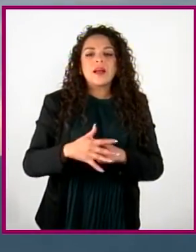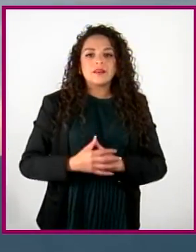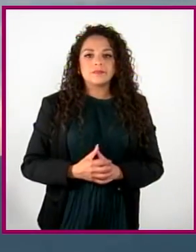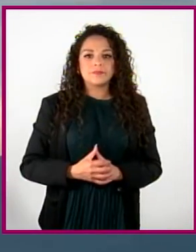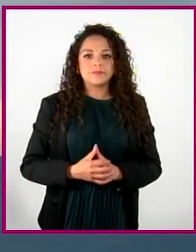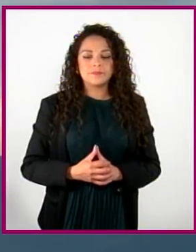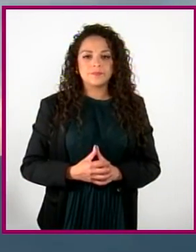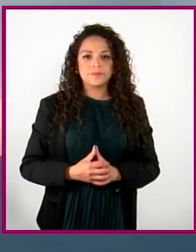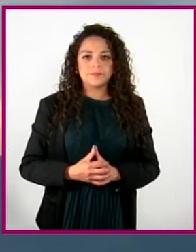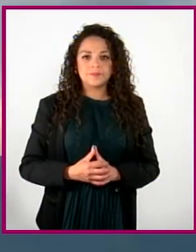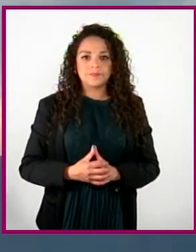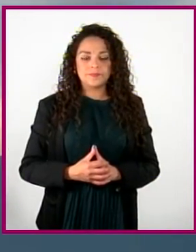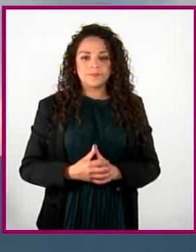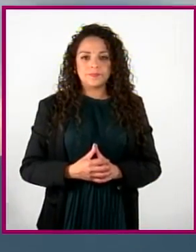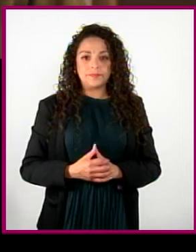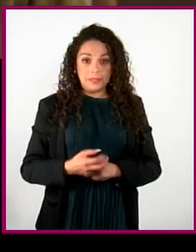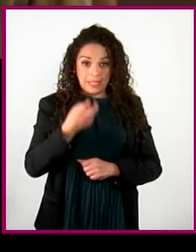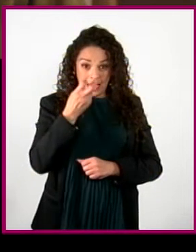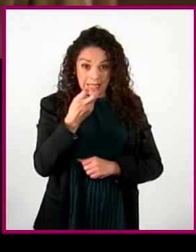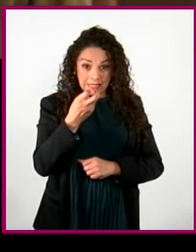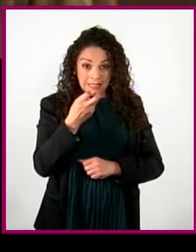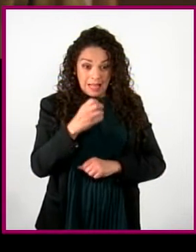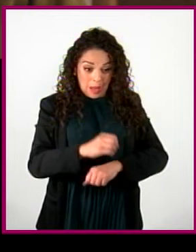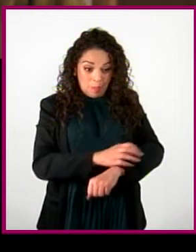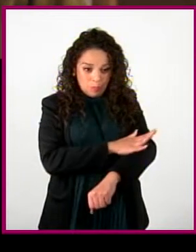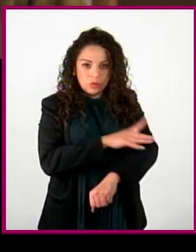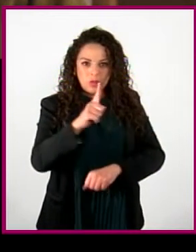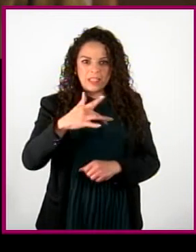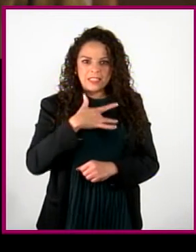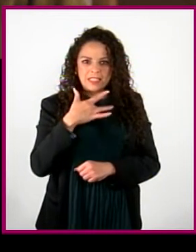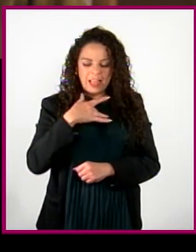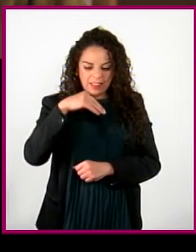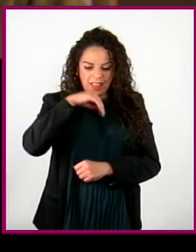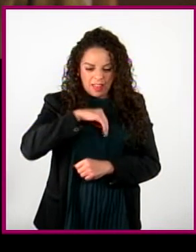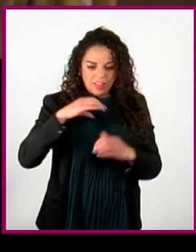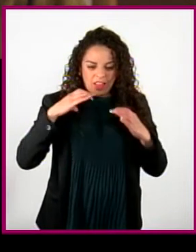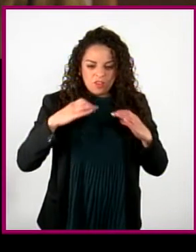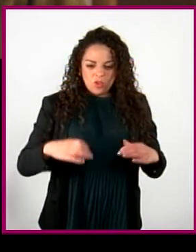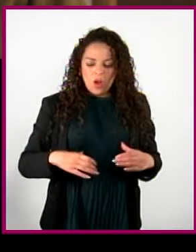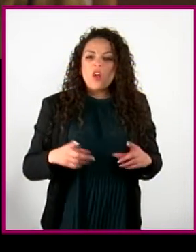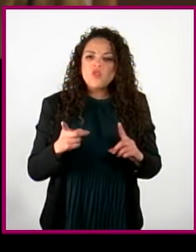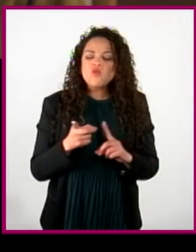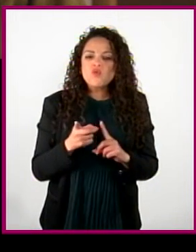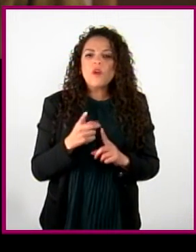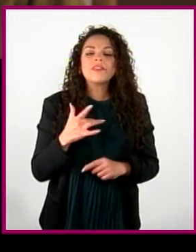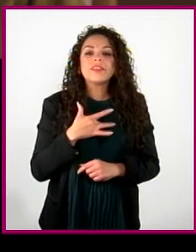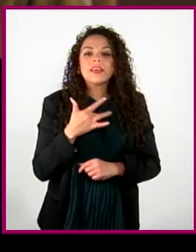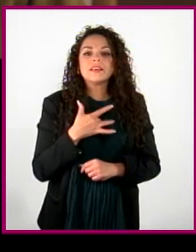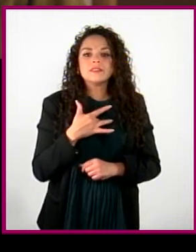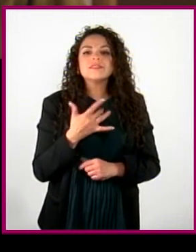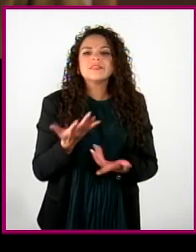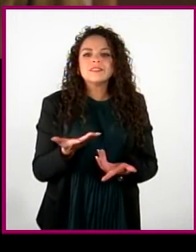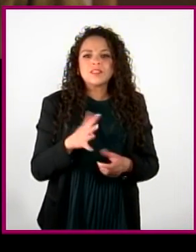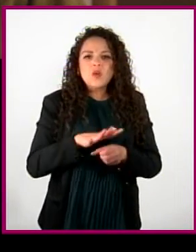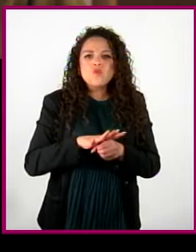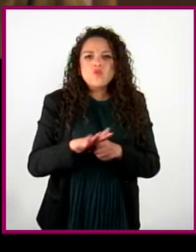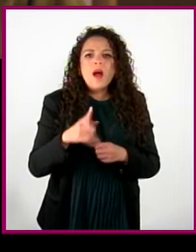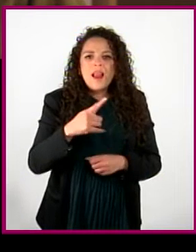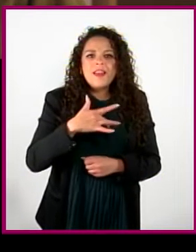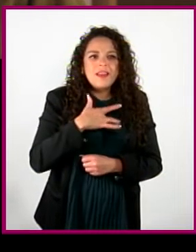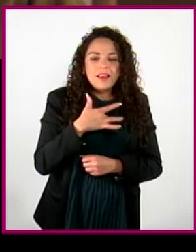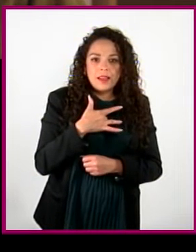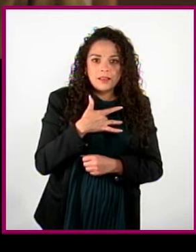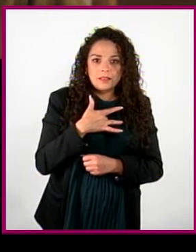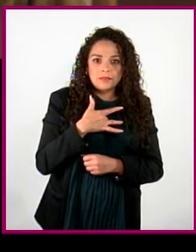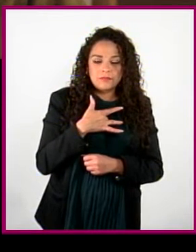Siente esa emoción en tu cuerpo. ¿En dónde la sientes? ¿Cuáles son las sensaciones que te provocan? ¿Es una